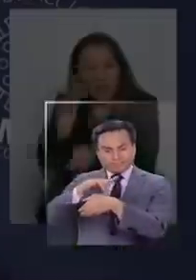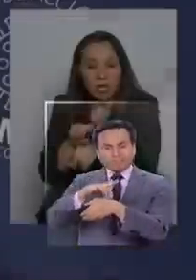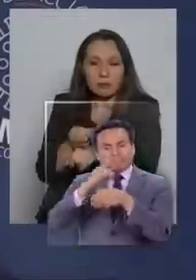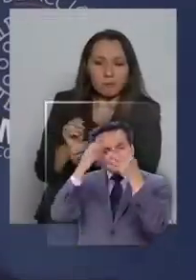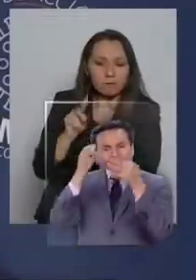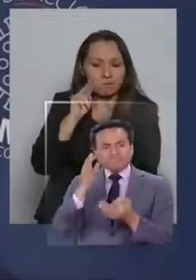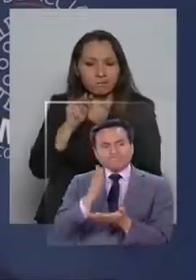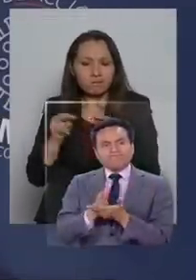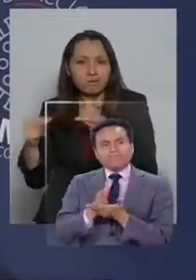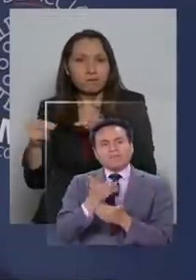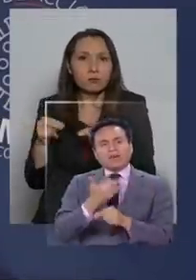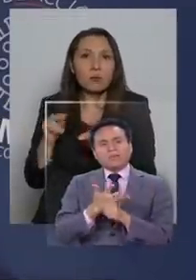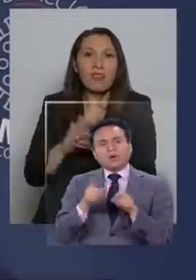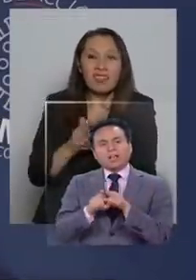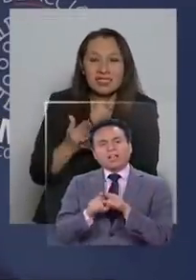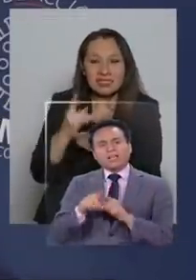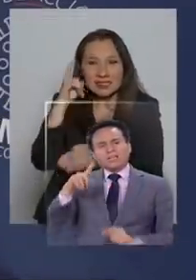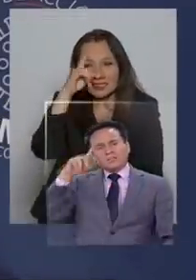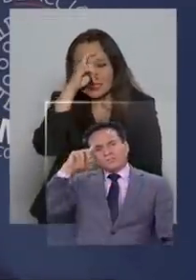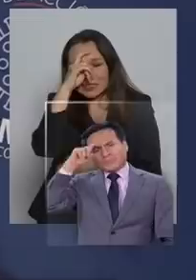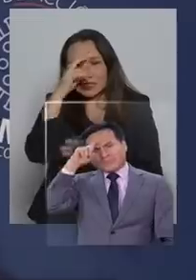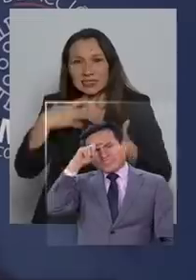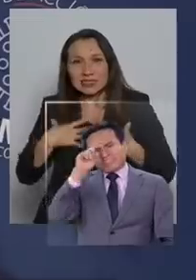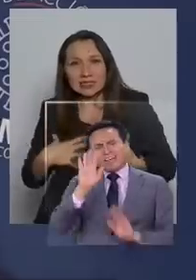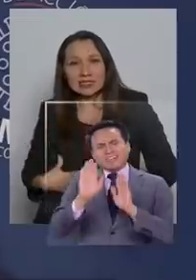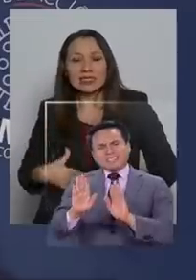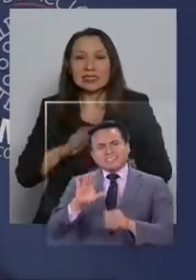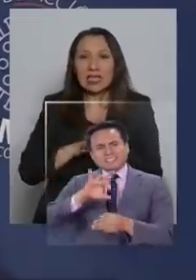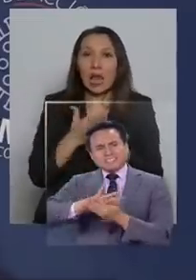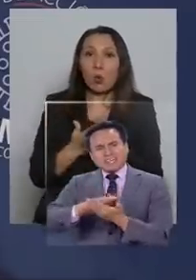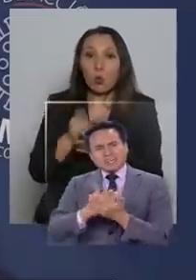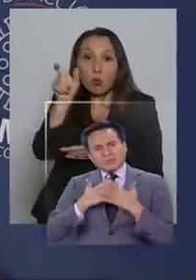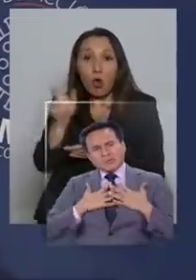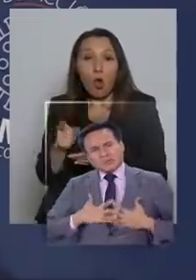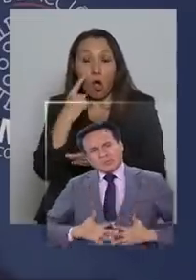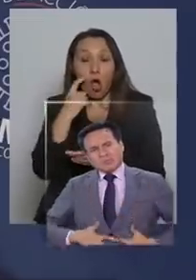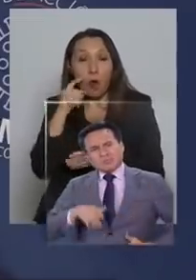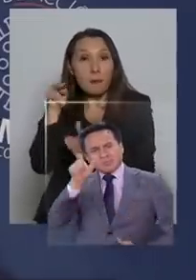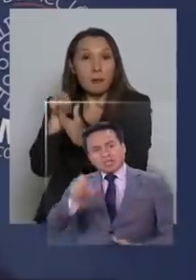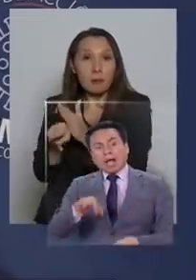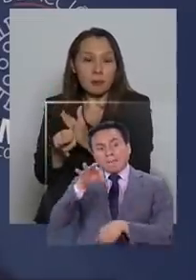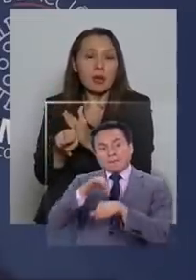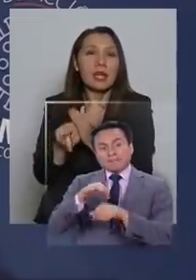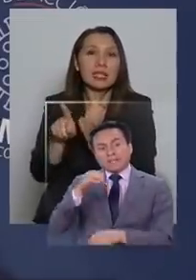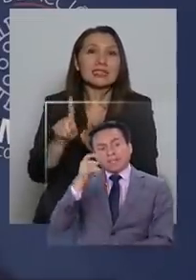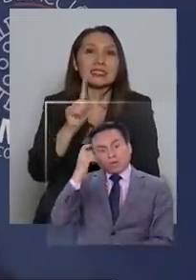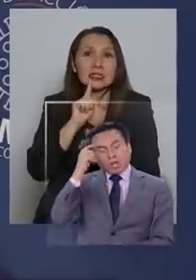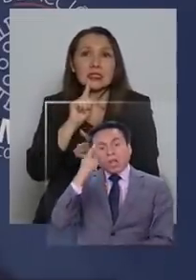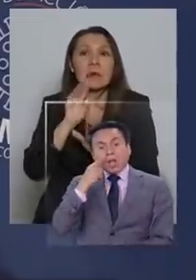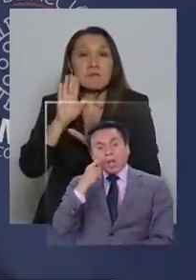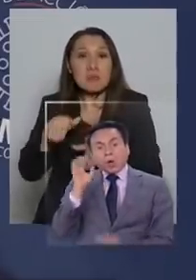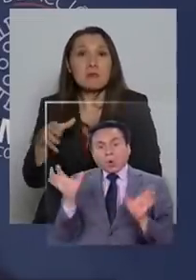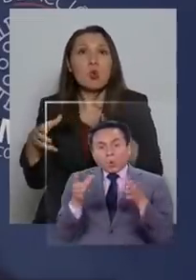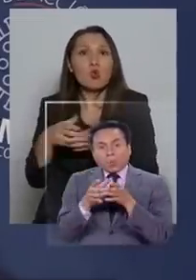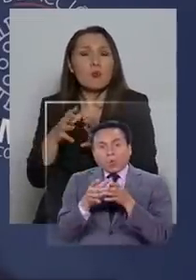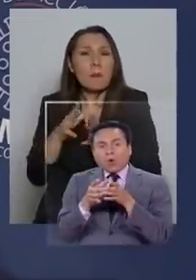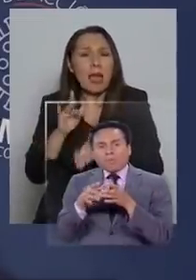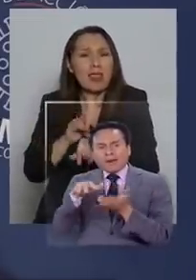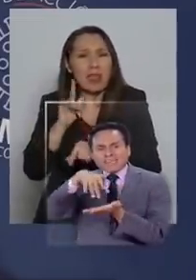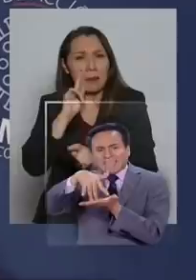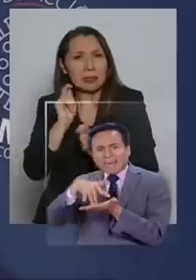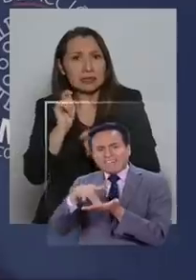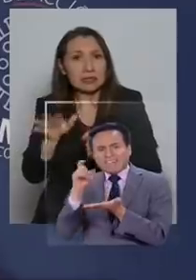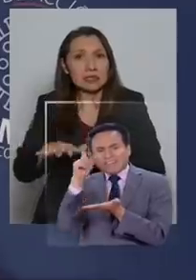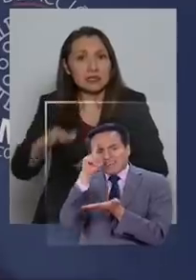determinó, debido a la complejización del estado de salud de este paciente, que es un paciente que pertenece a los grupos de mayor riesgo,